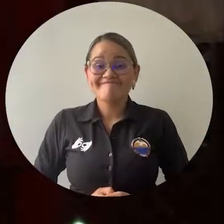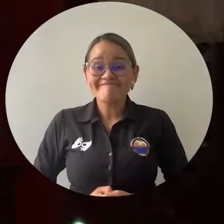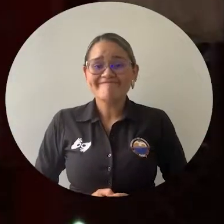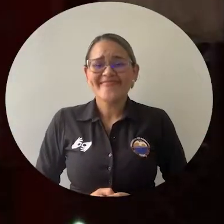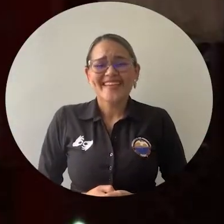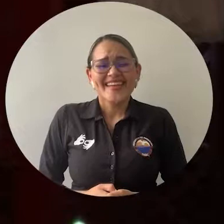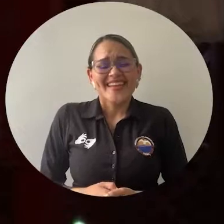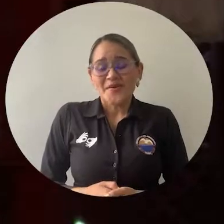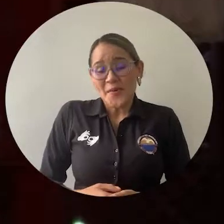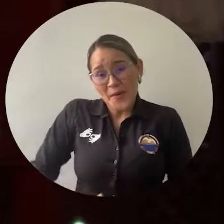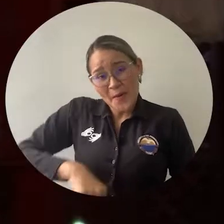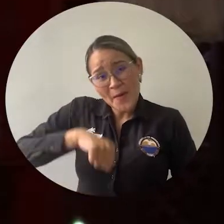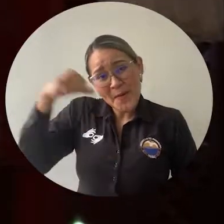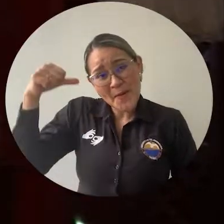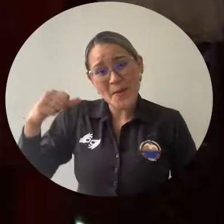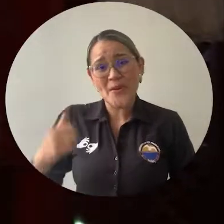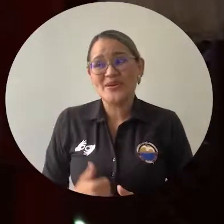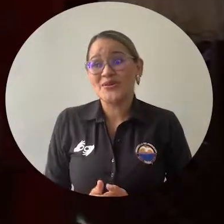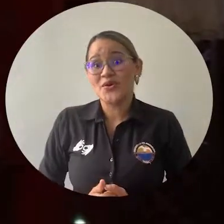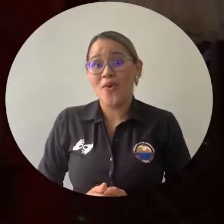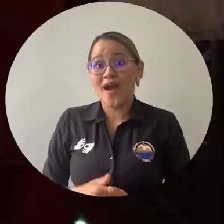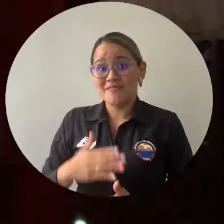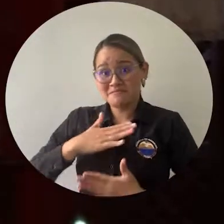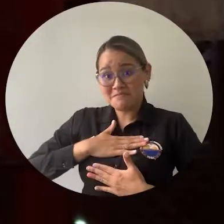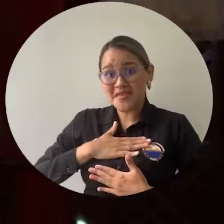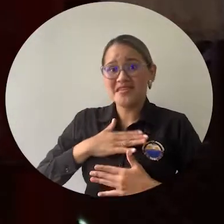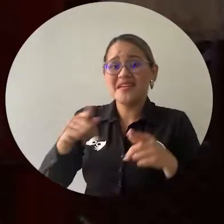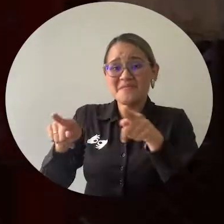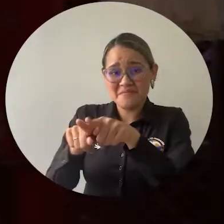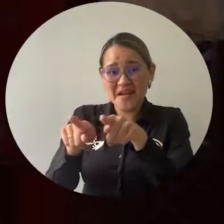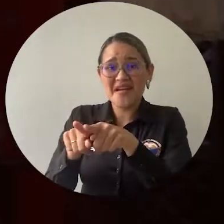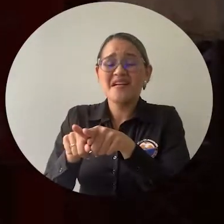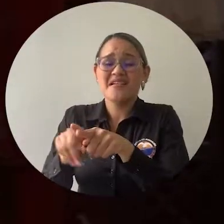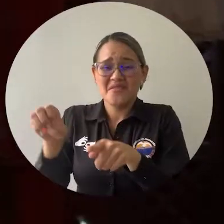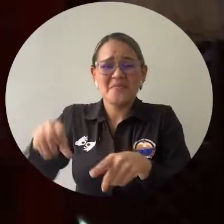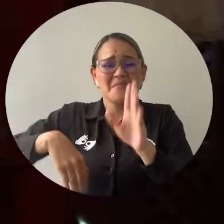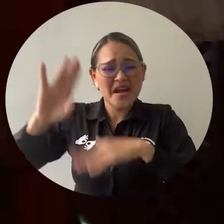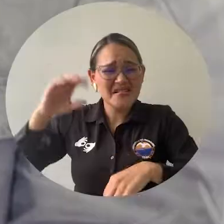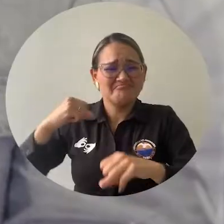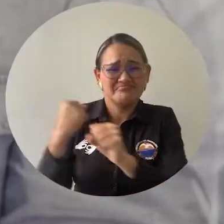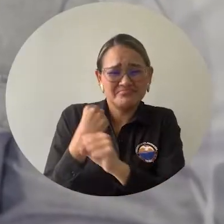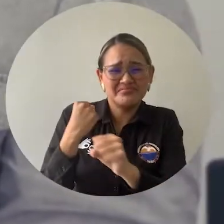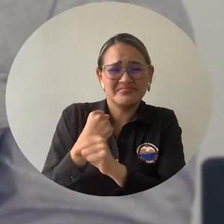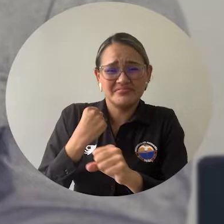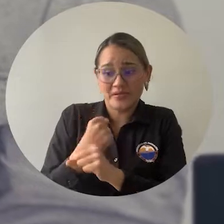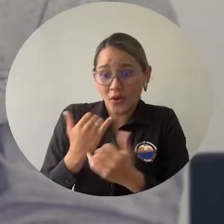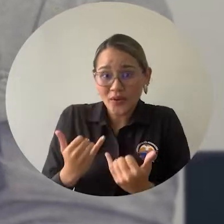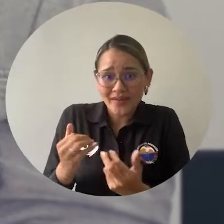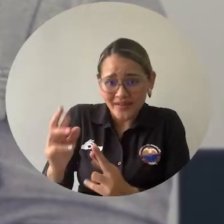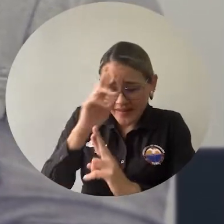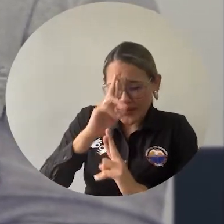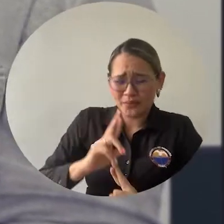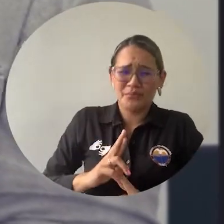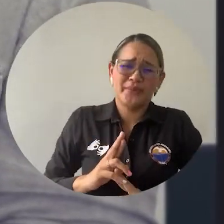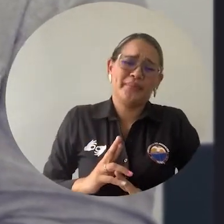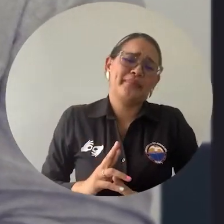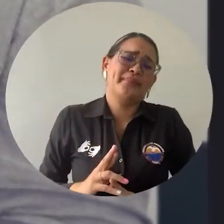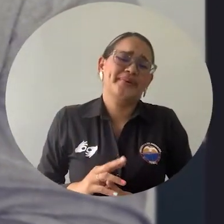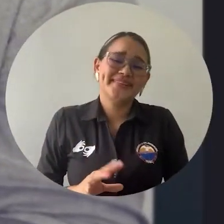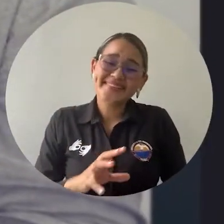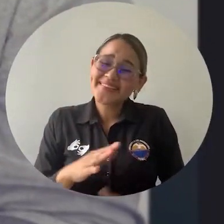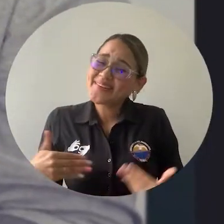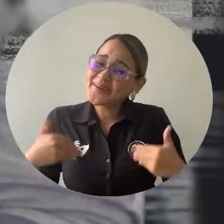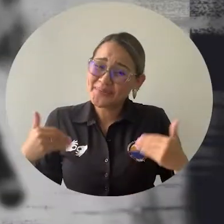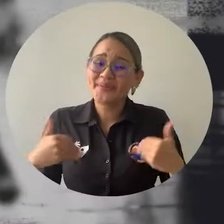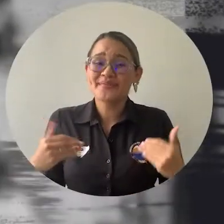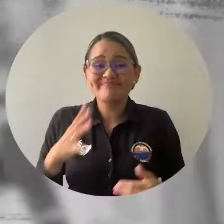reconocimiento al trabajo arduo de mi hermano. Para nosotros, los hermanos, un orgullo inmenso. Él, desde